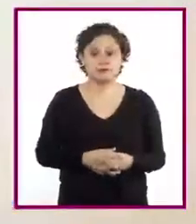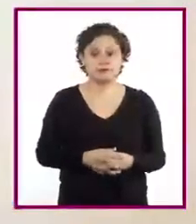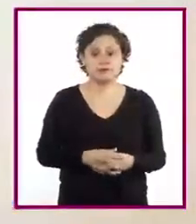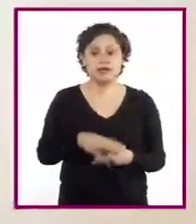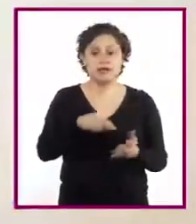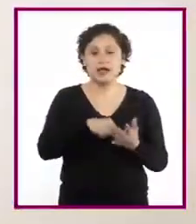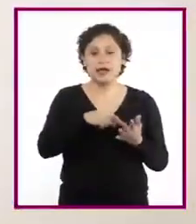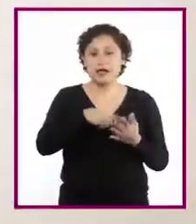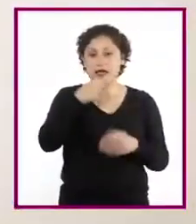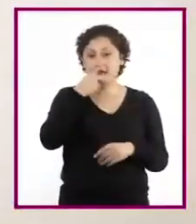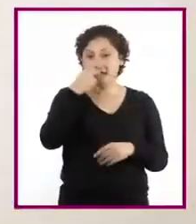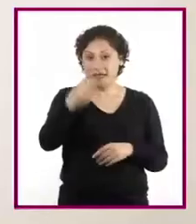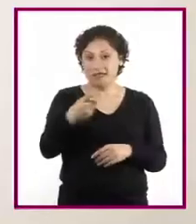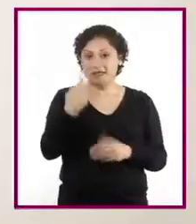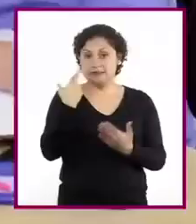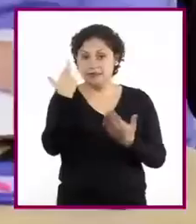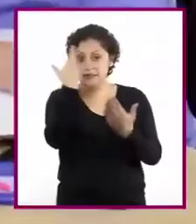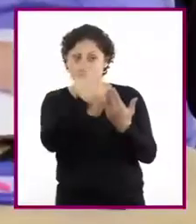Como la